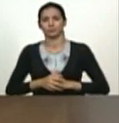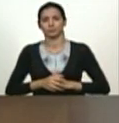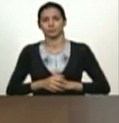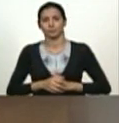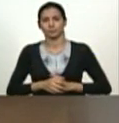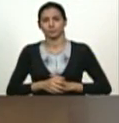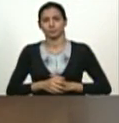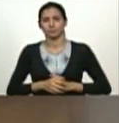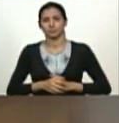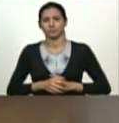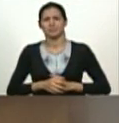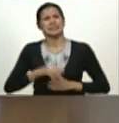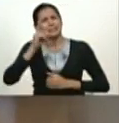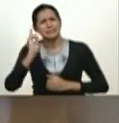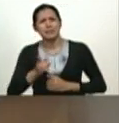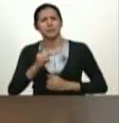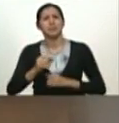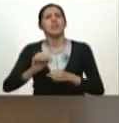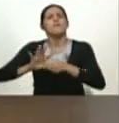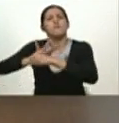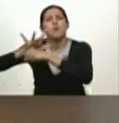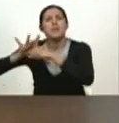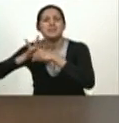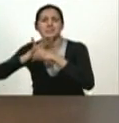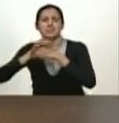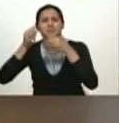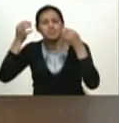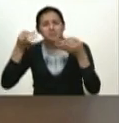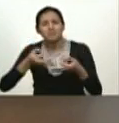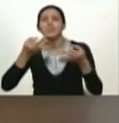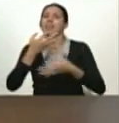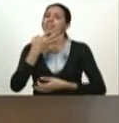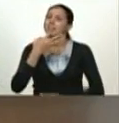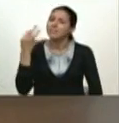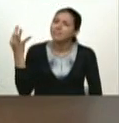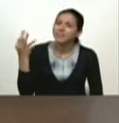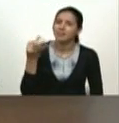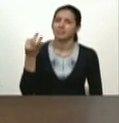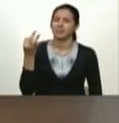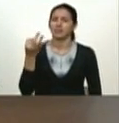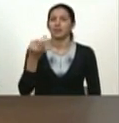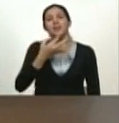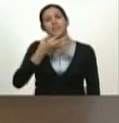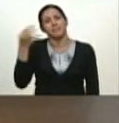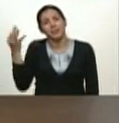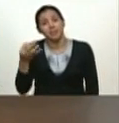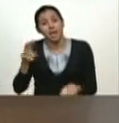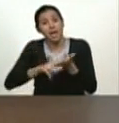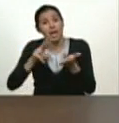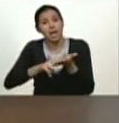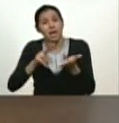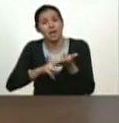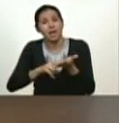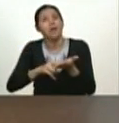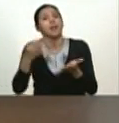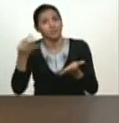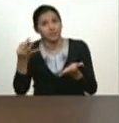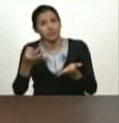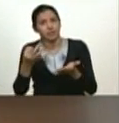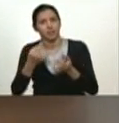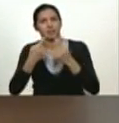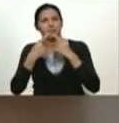hay que tener capacidad para influenciar allí para decir la verdad sobre todo para llevar la verdad la verdad la verdad